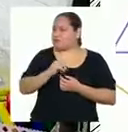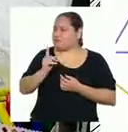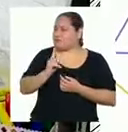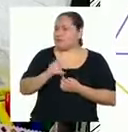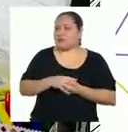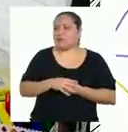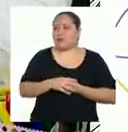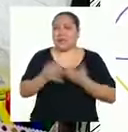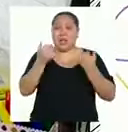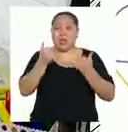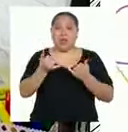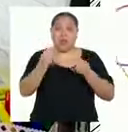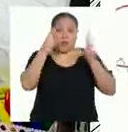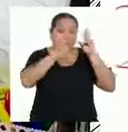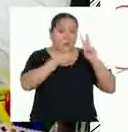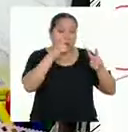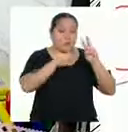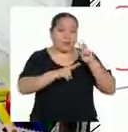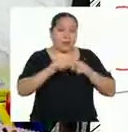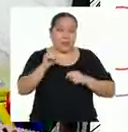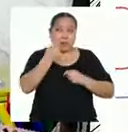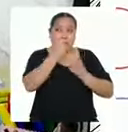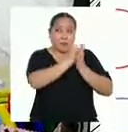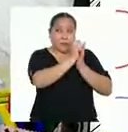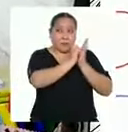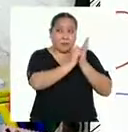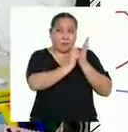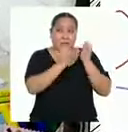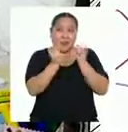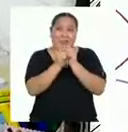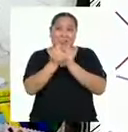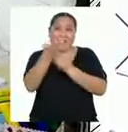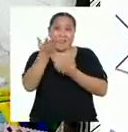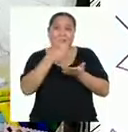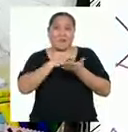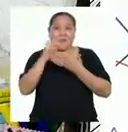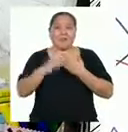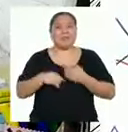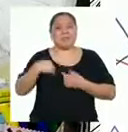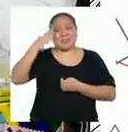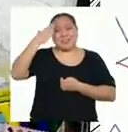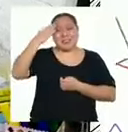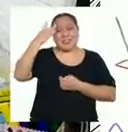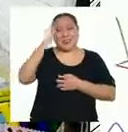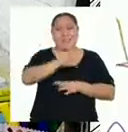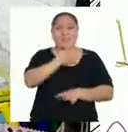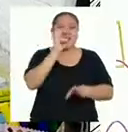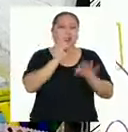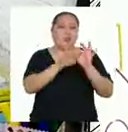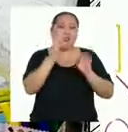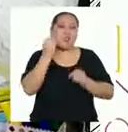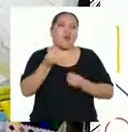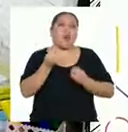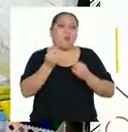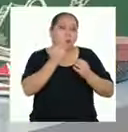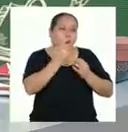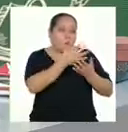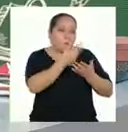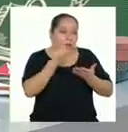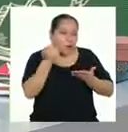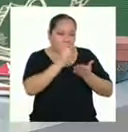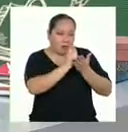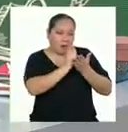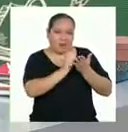Y como ahora vamos a revisar las primeras versiones en el programa, estoy segura de que podremos encontrar todo lo que podamos mejorar, ¿no es cierto?